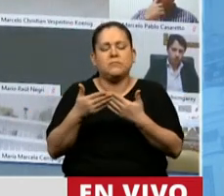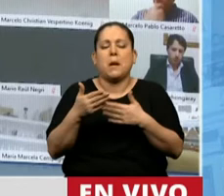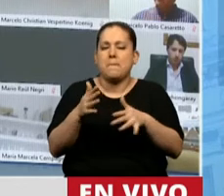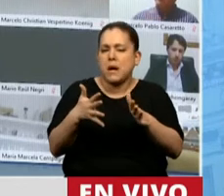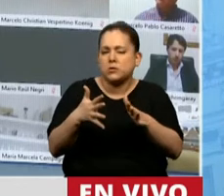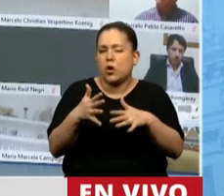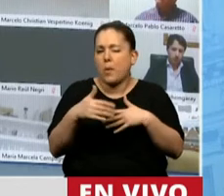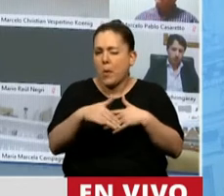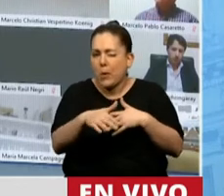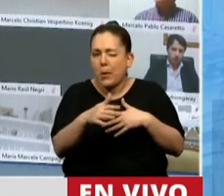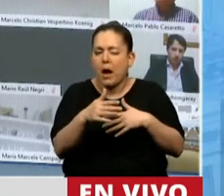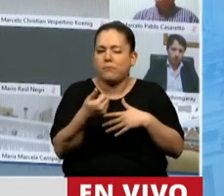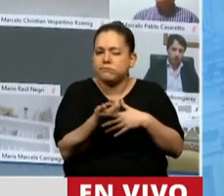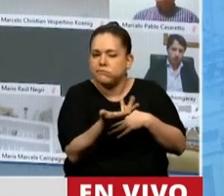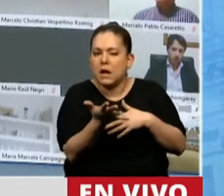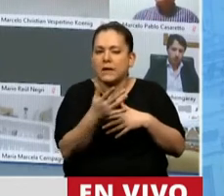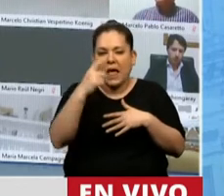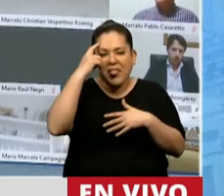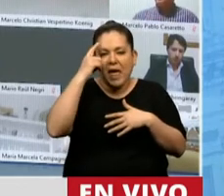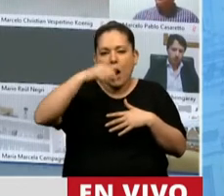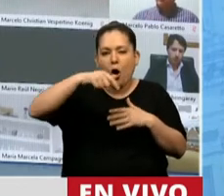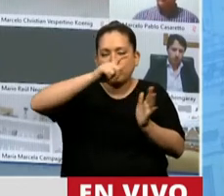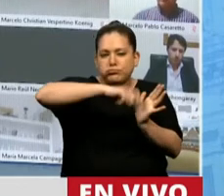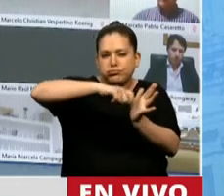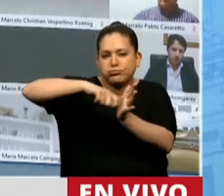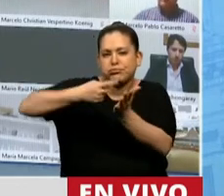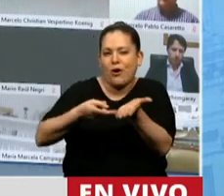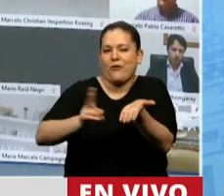cerca. Hoy tendremos 10 ratificaciones.